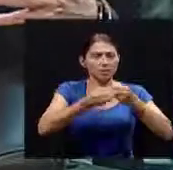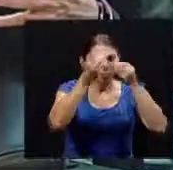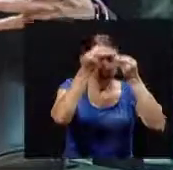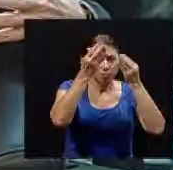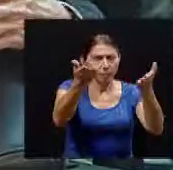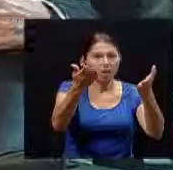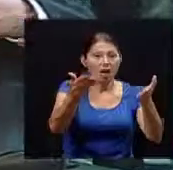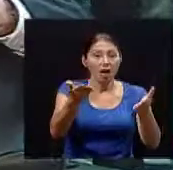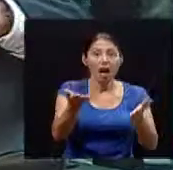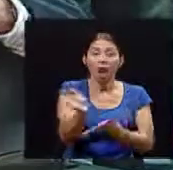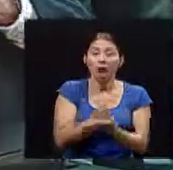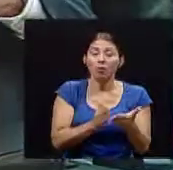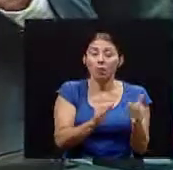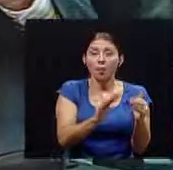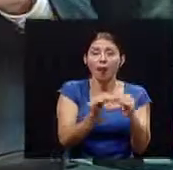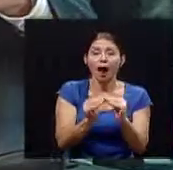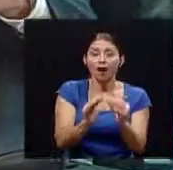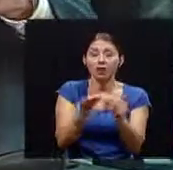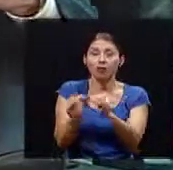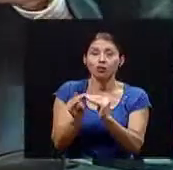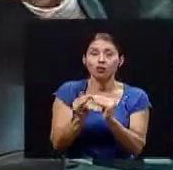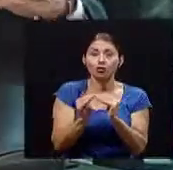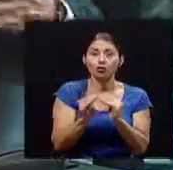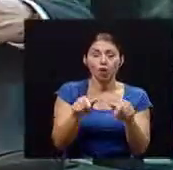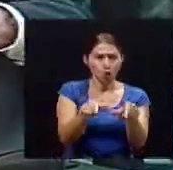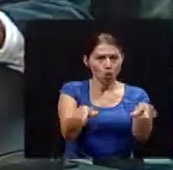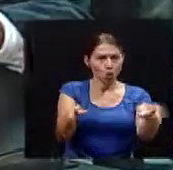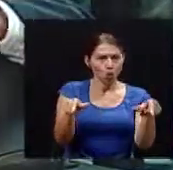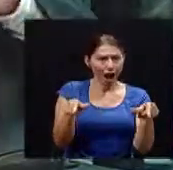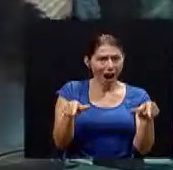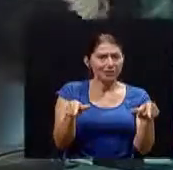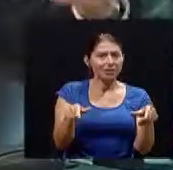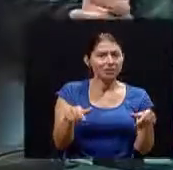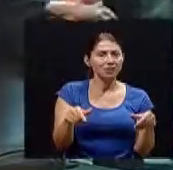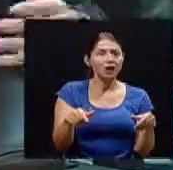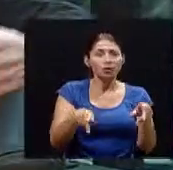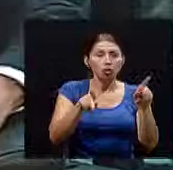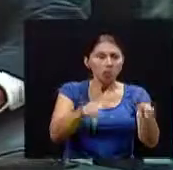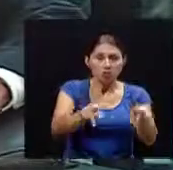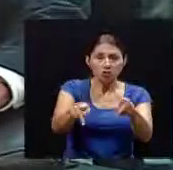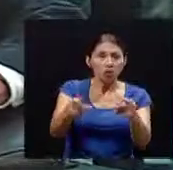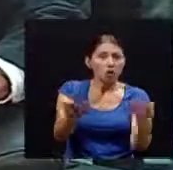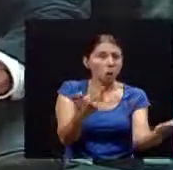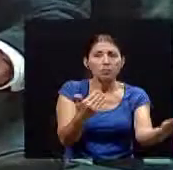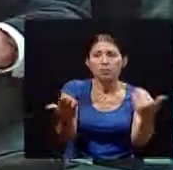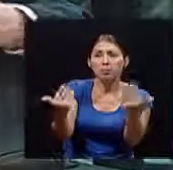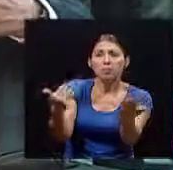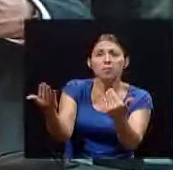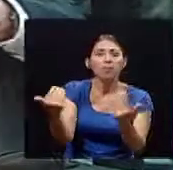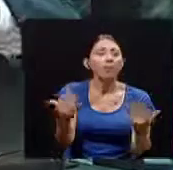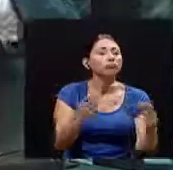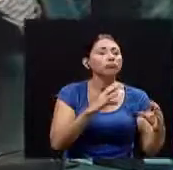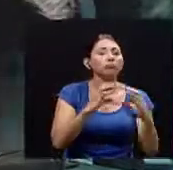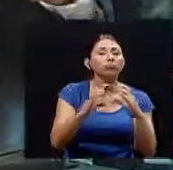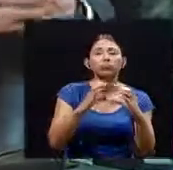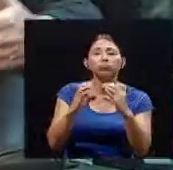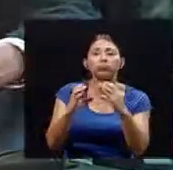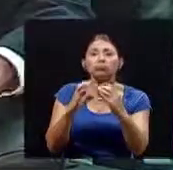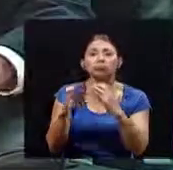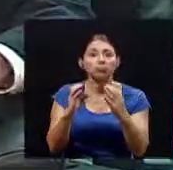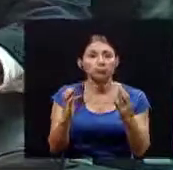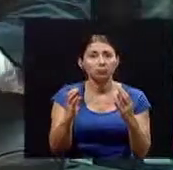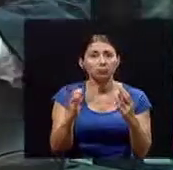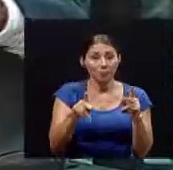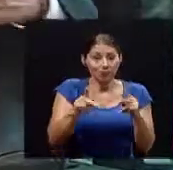barrios y lugares donde tienen tertulias donde lo que hacen es convocar